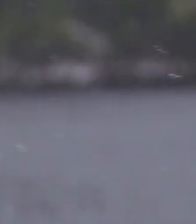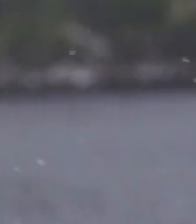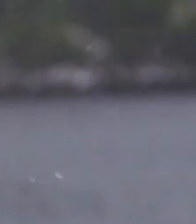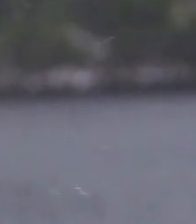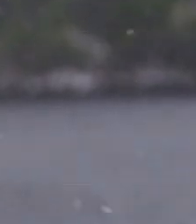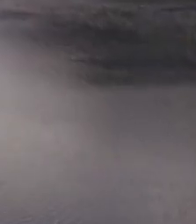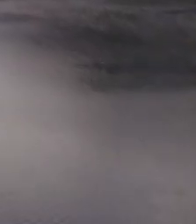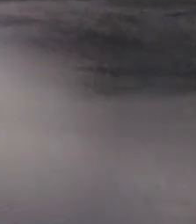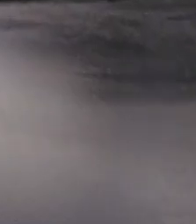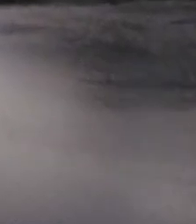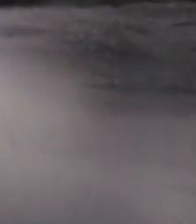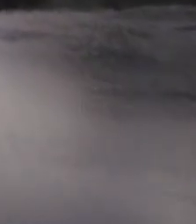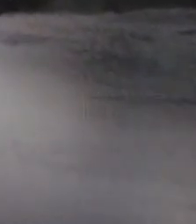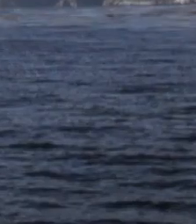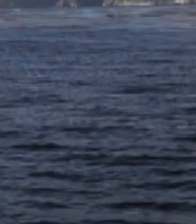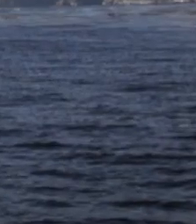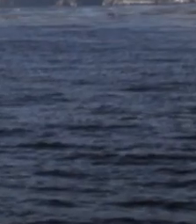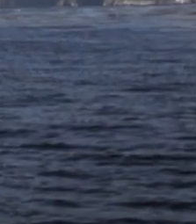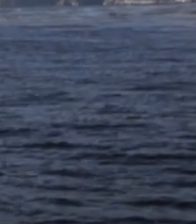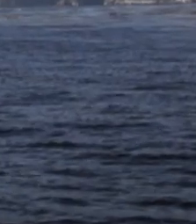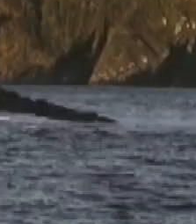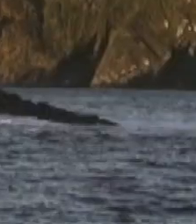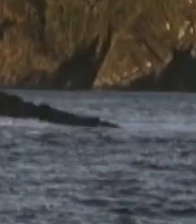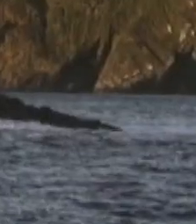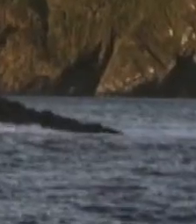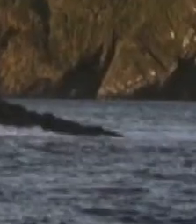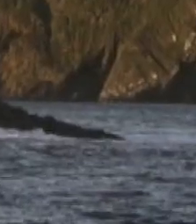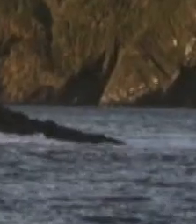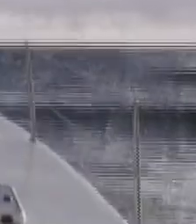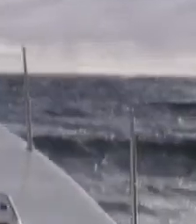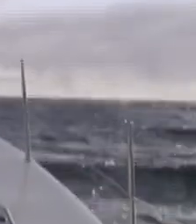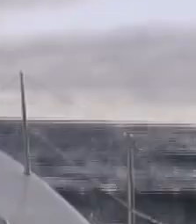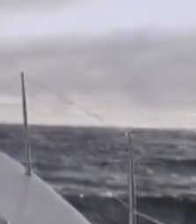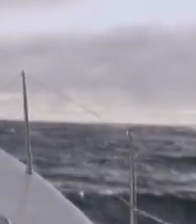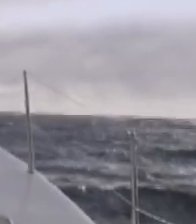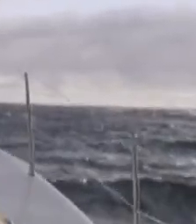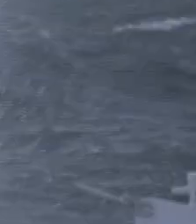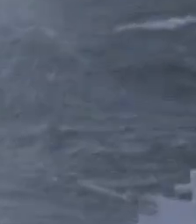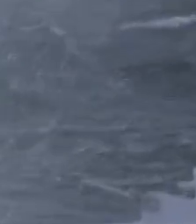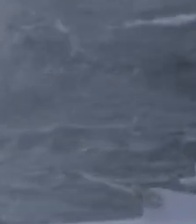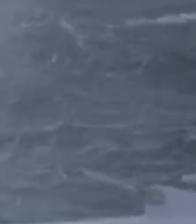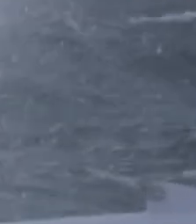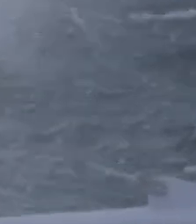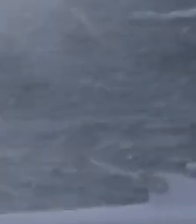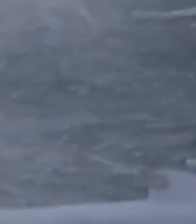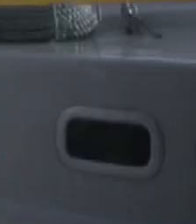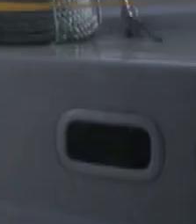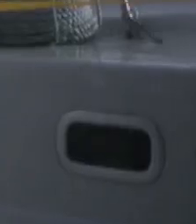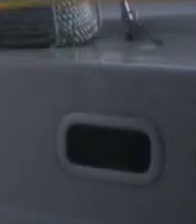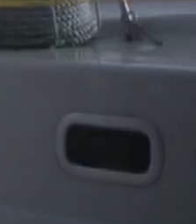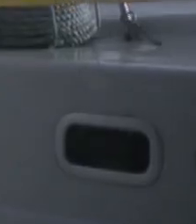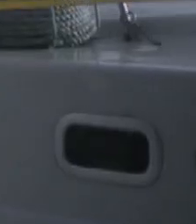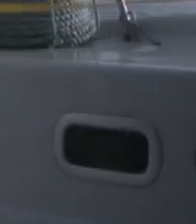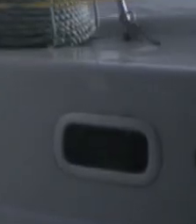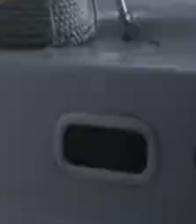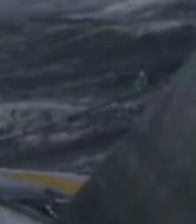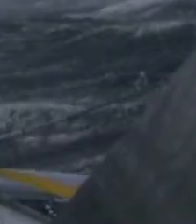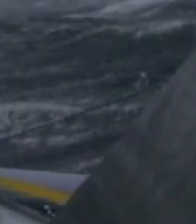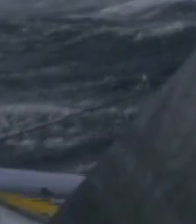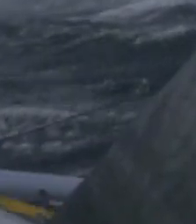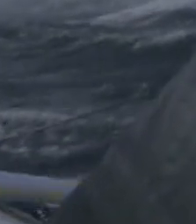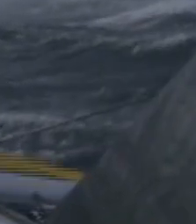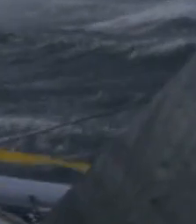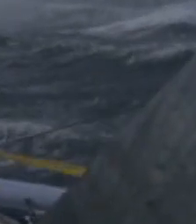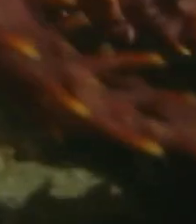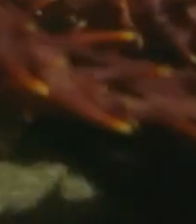La Televisión Pública Argentina y Canal Encuentro presentan Atlántico Sur, un documental